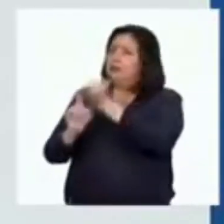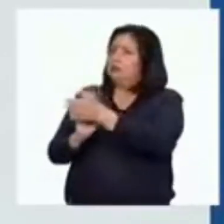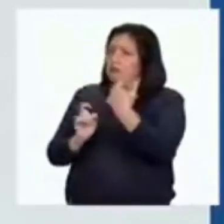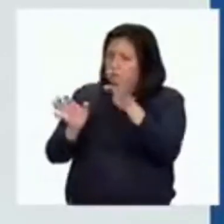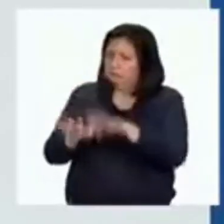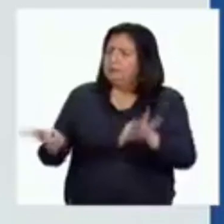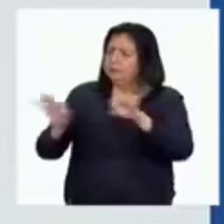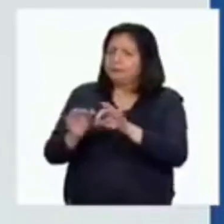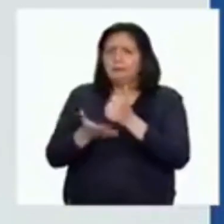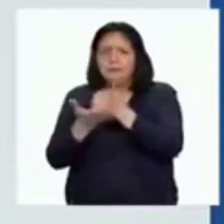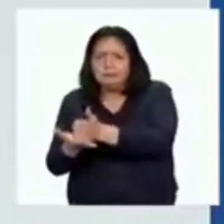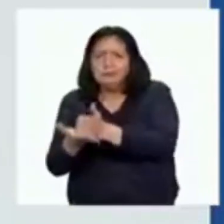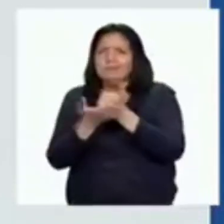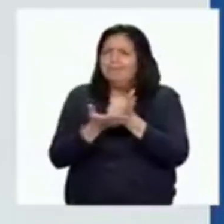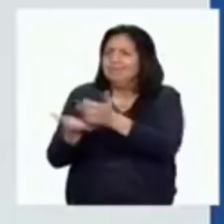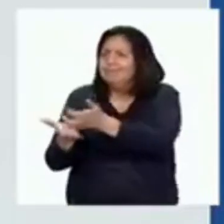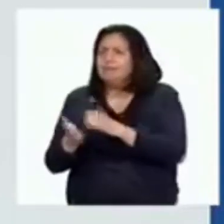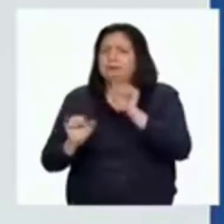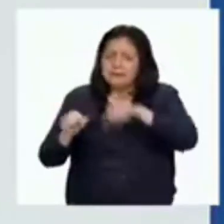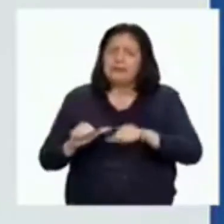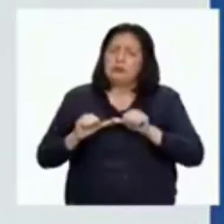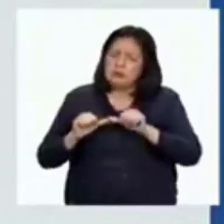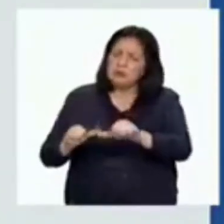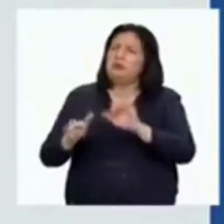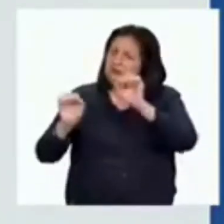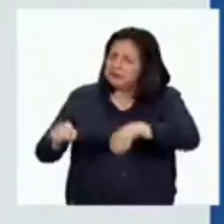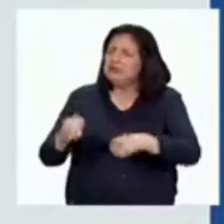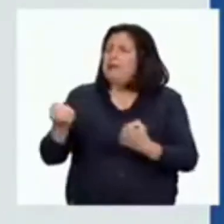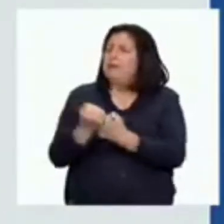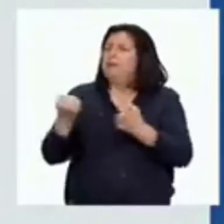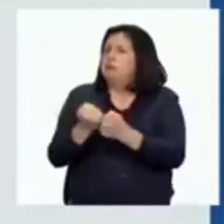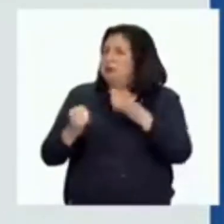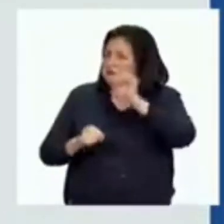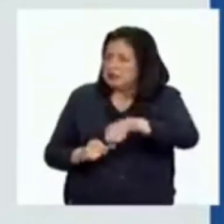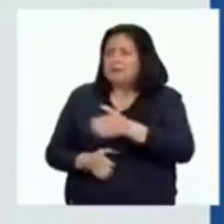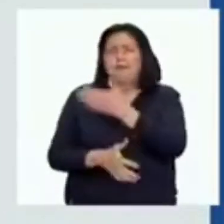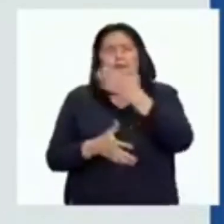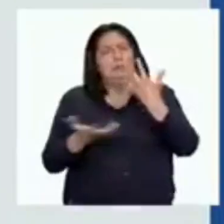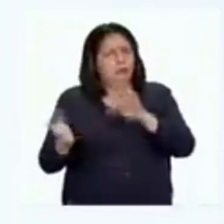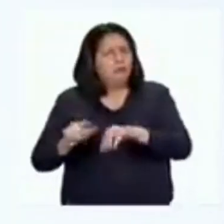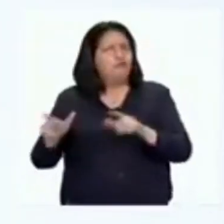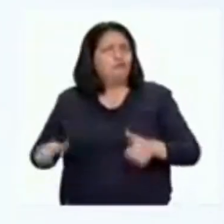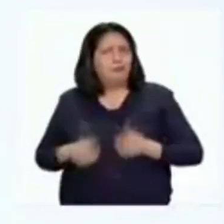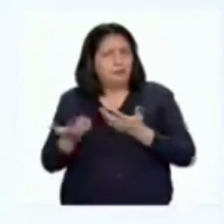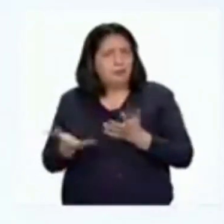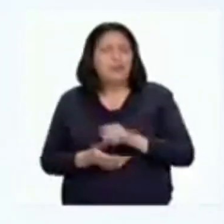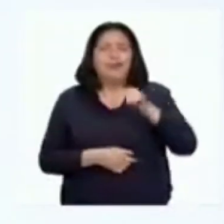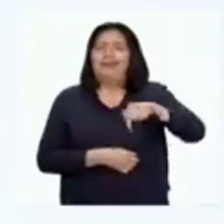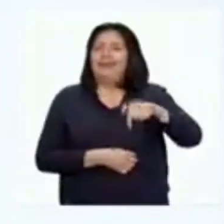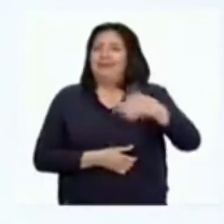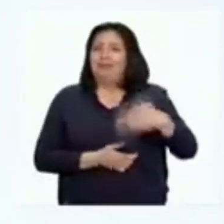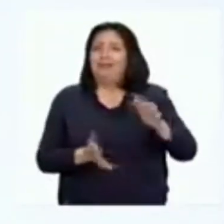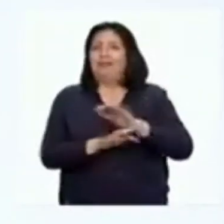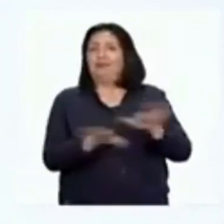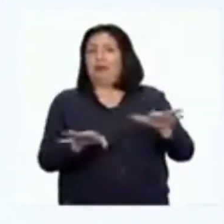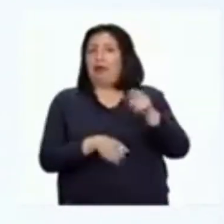ayudarnos los unos a los otros a seguir adelante y apoyarnos a tener mejores condiciones de vida. El programa de hoy